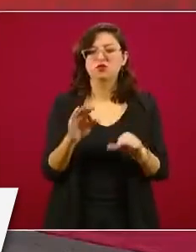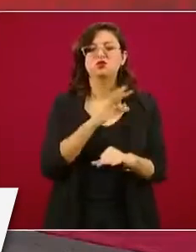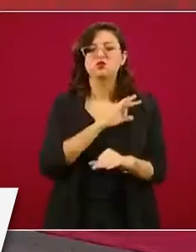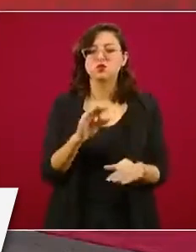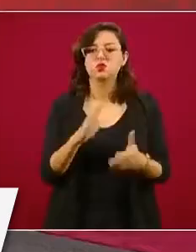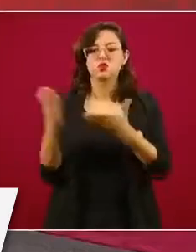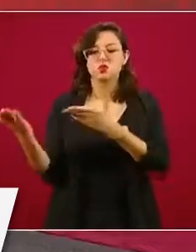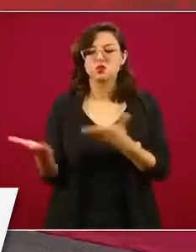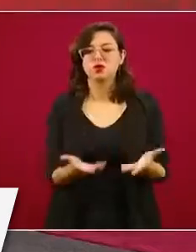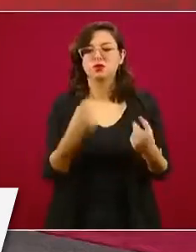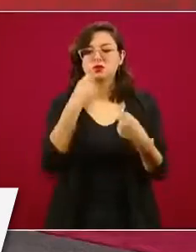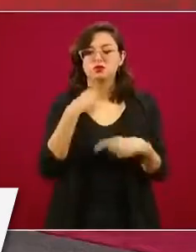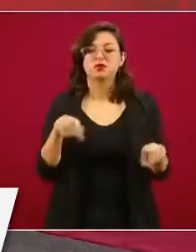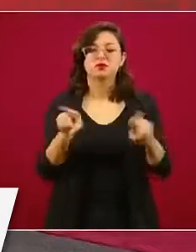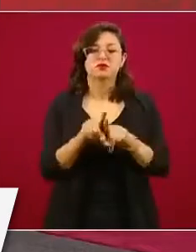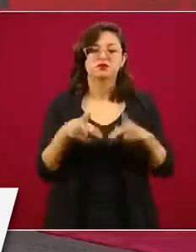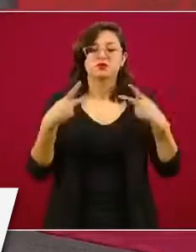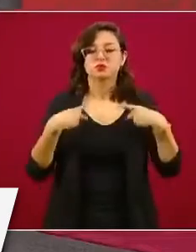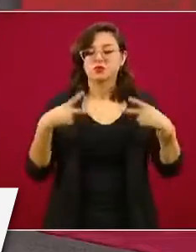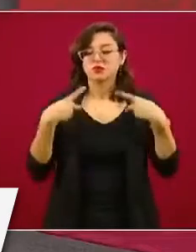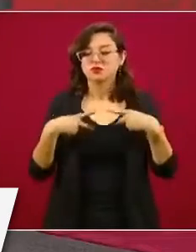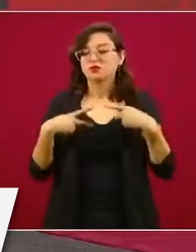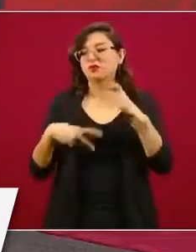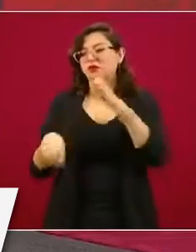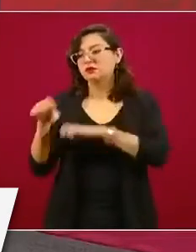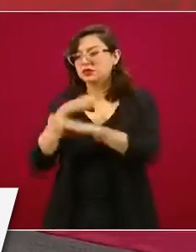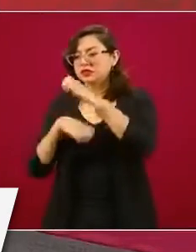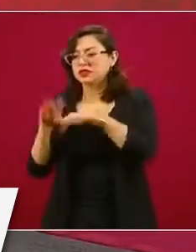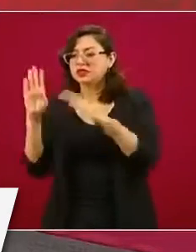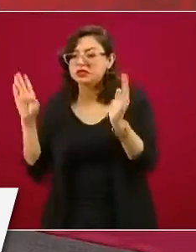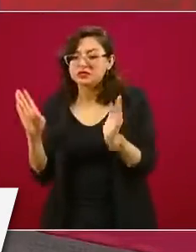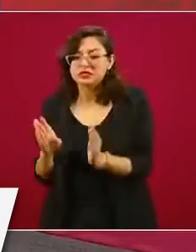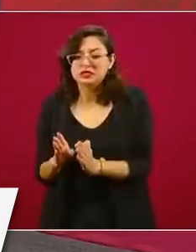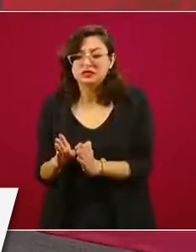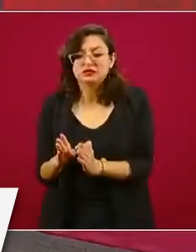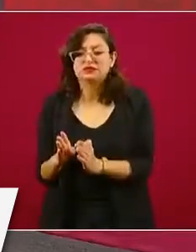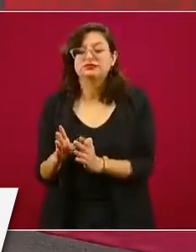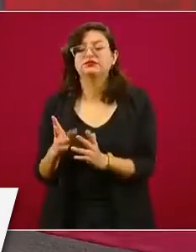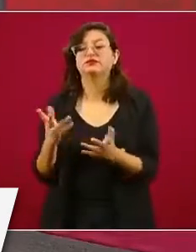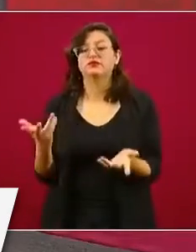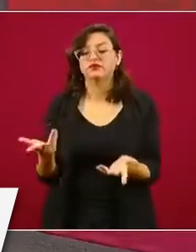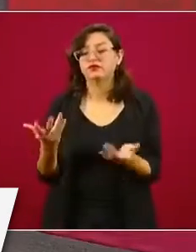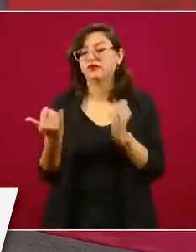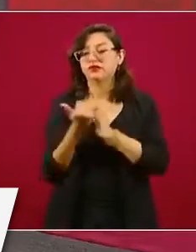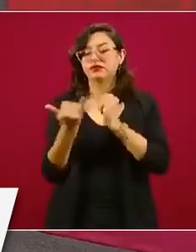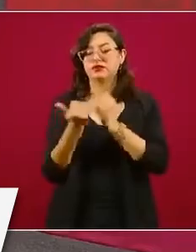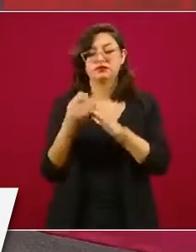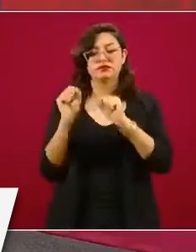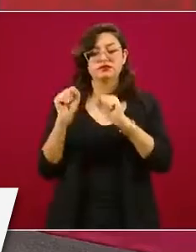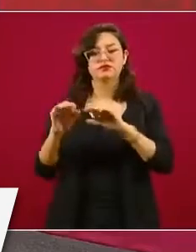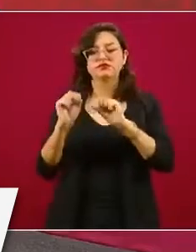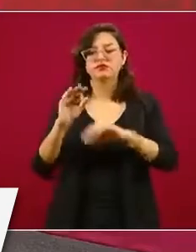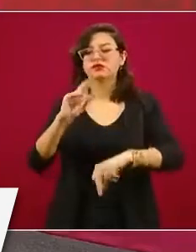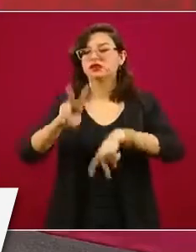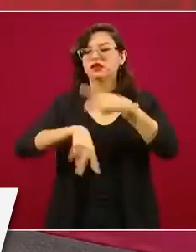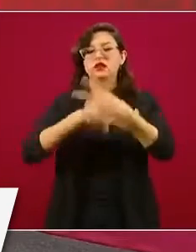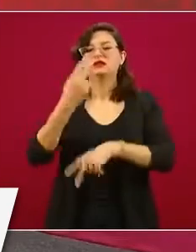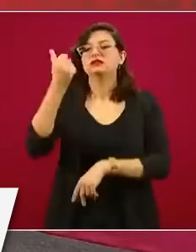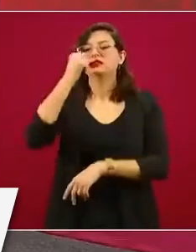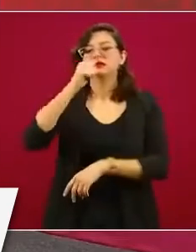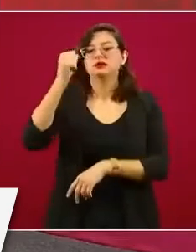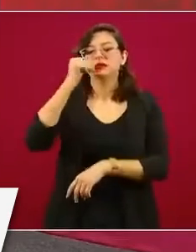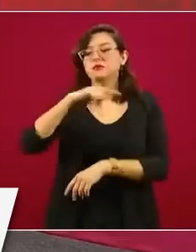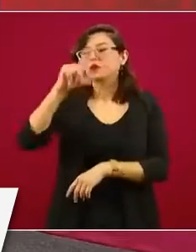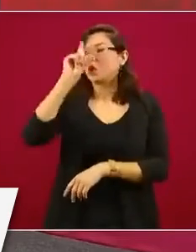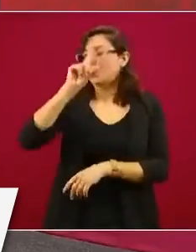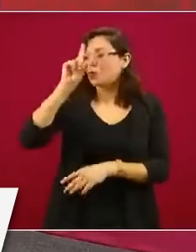así como las personas o las empresas más pequeñas que van a las oficinas recaudatorias, se les da una asesoría para hacer